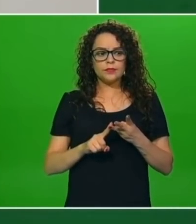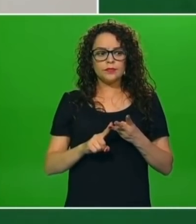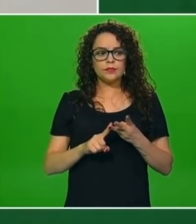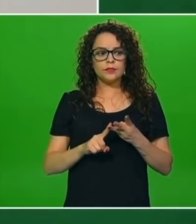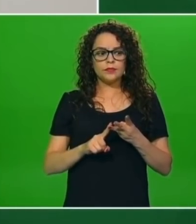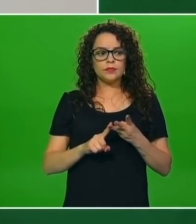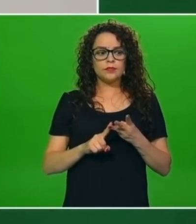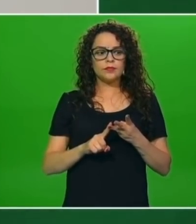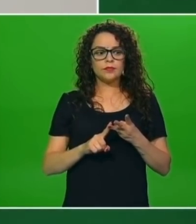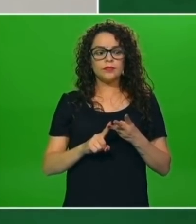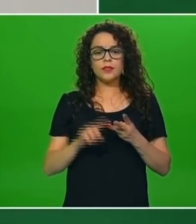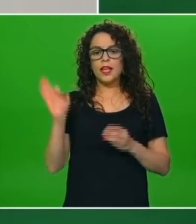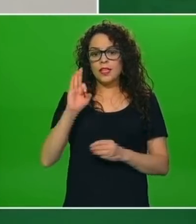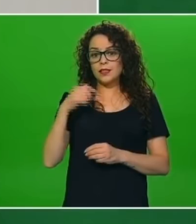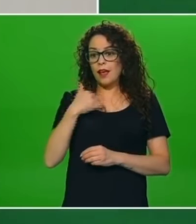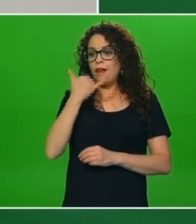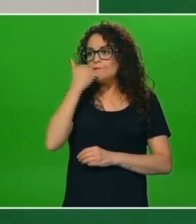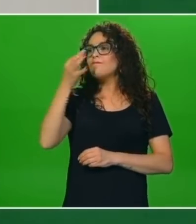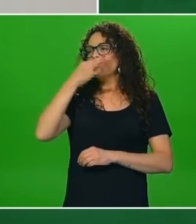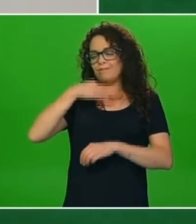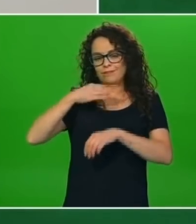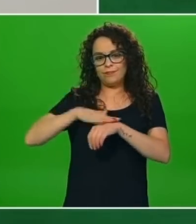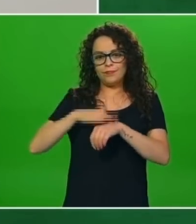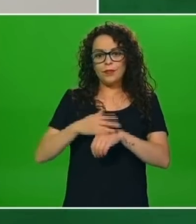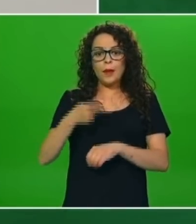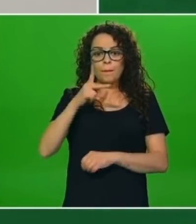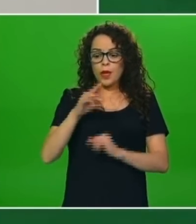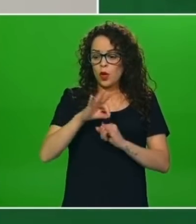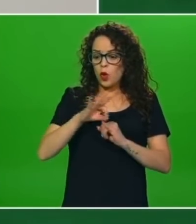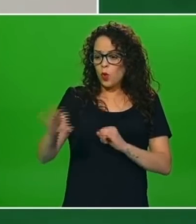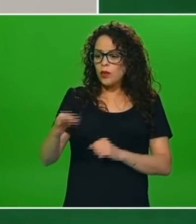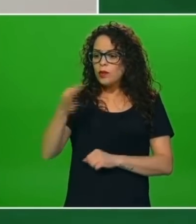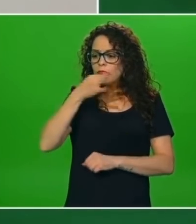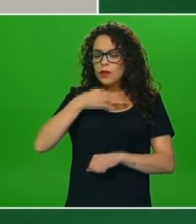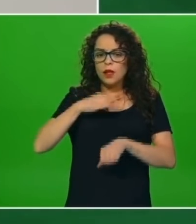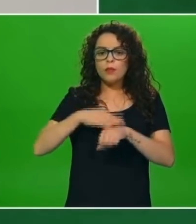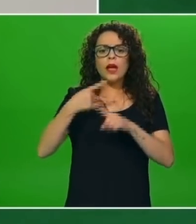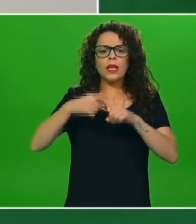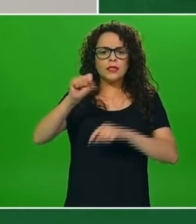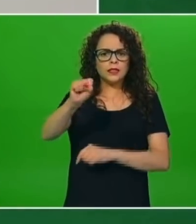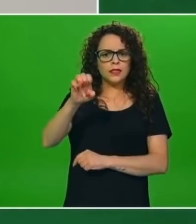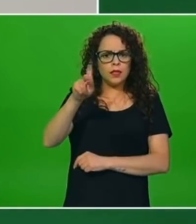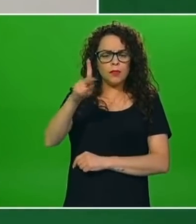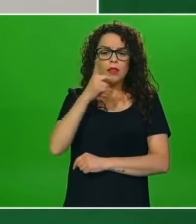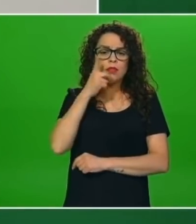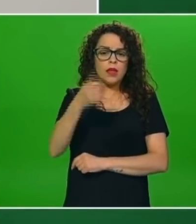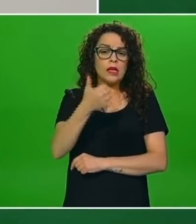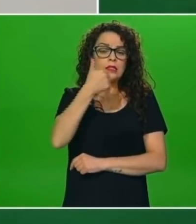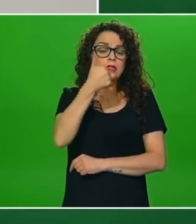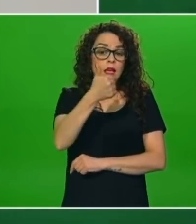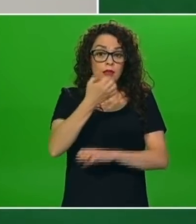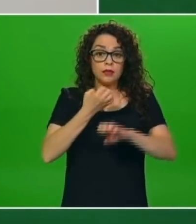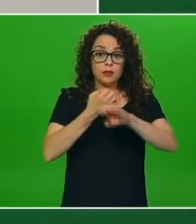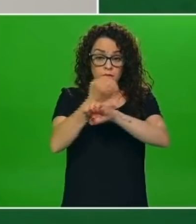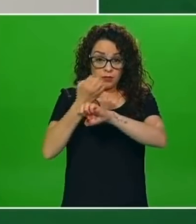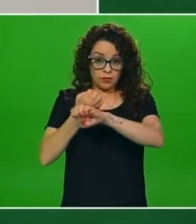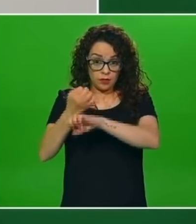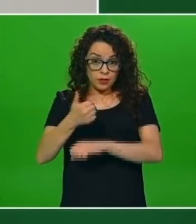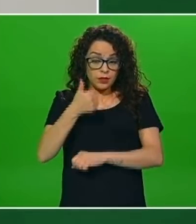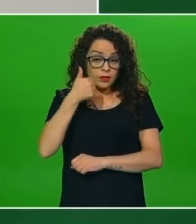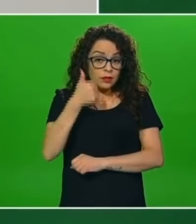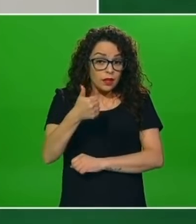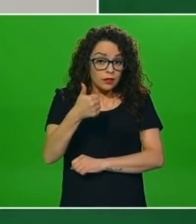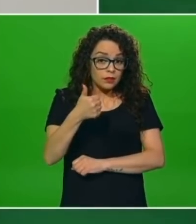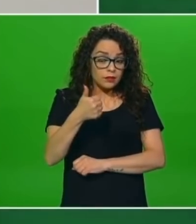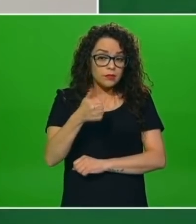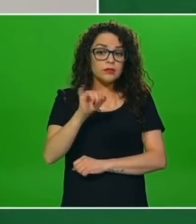teníamos hasta el último informe que nos presentaba la Secretaría de Educación Pública al menos seis entidades, seis entidades que ya